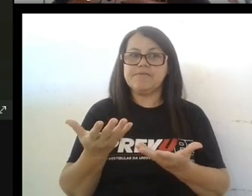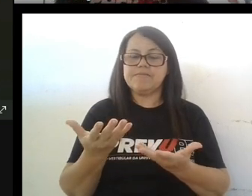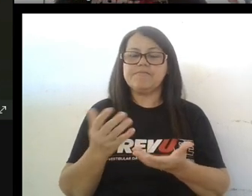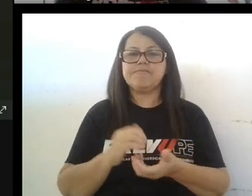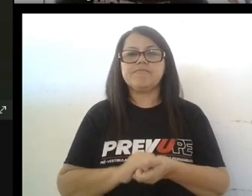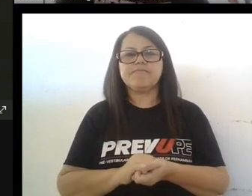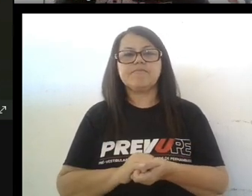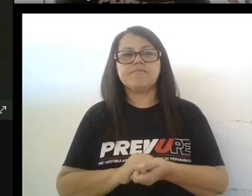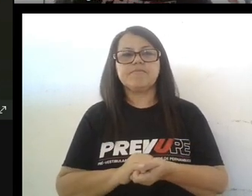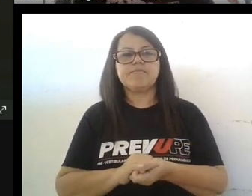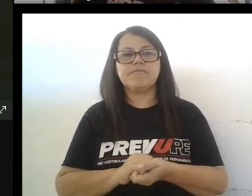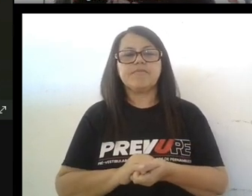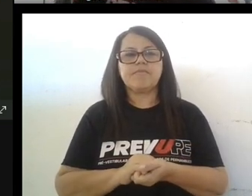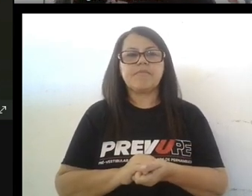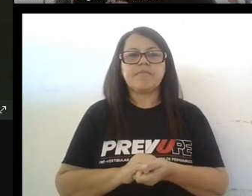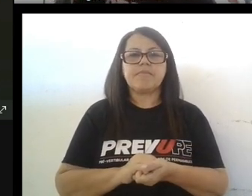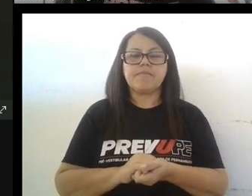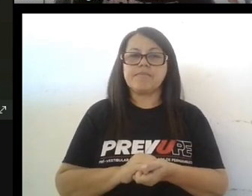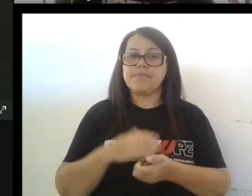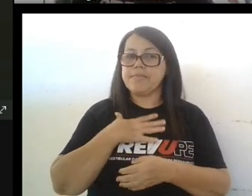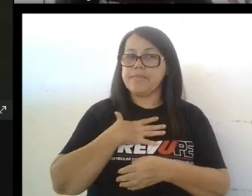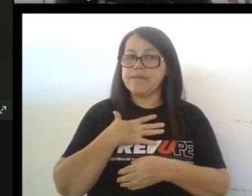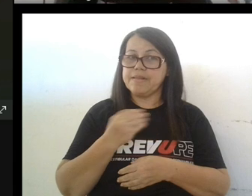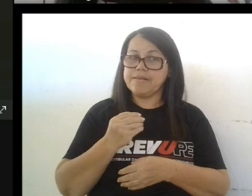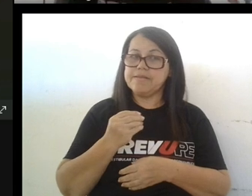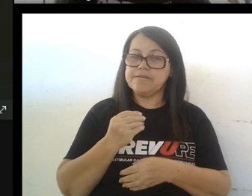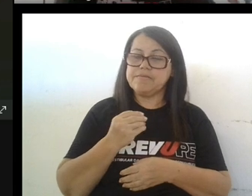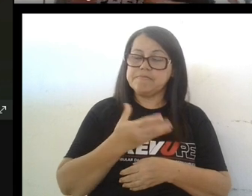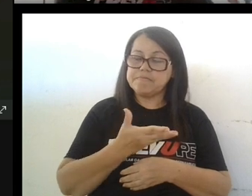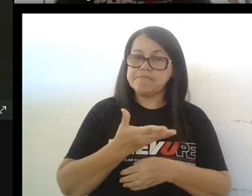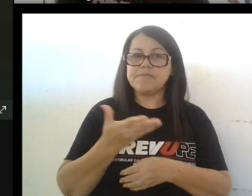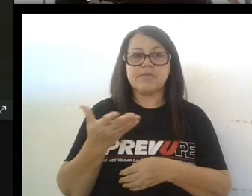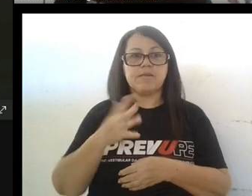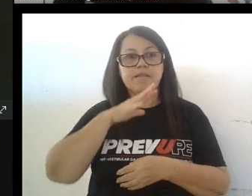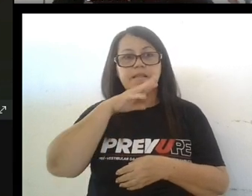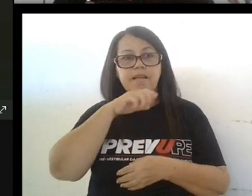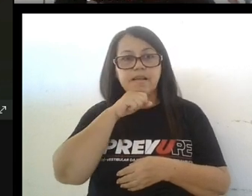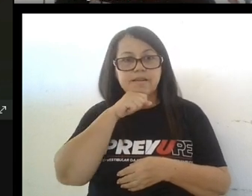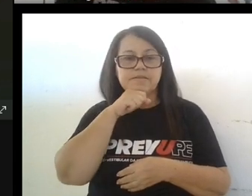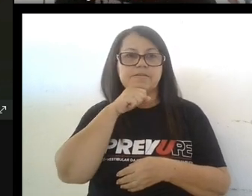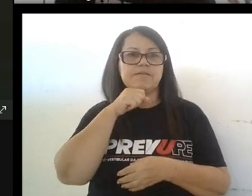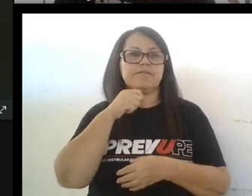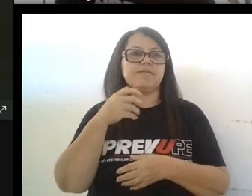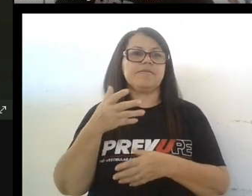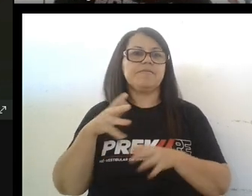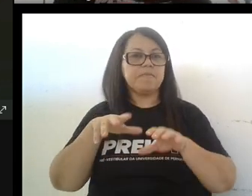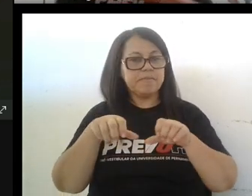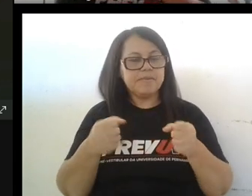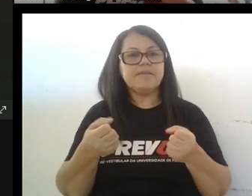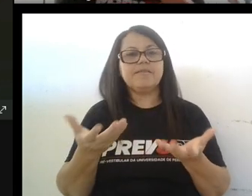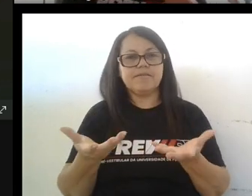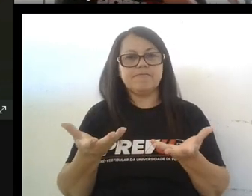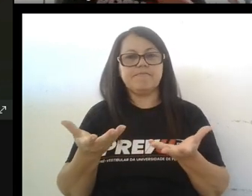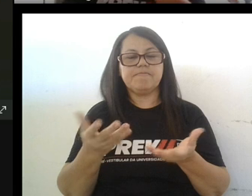los cachorros cachorro de perro cachorro de gato en fin de los animales mamíferos no son